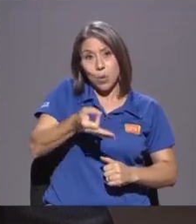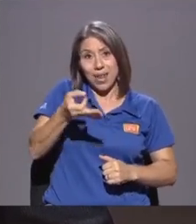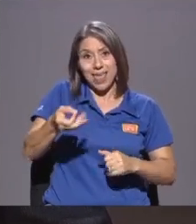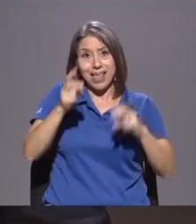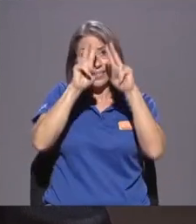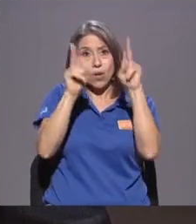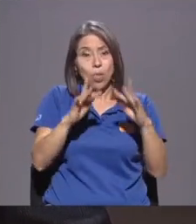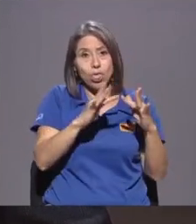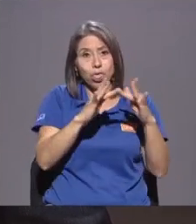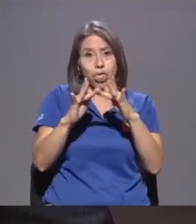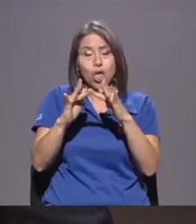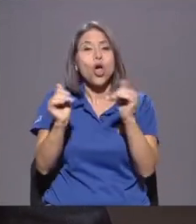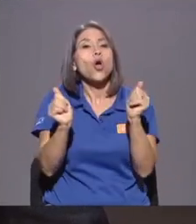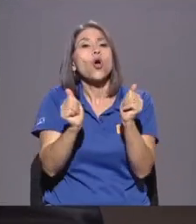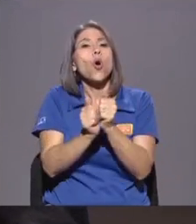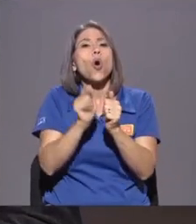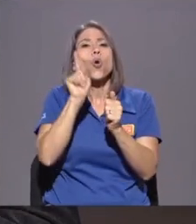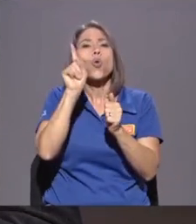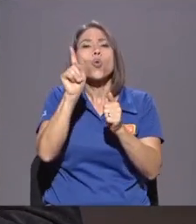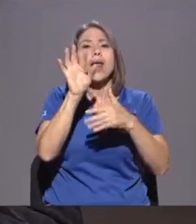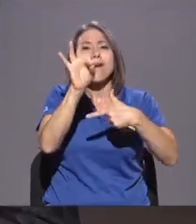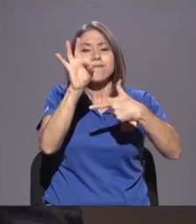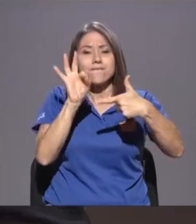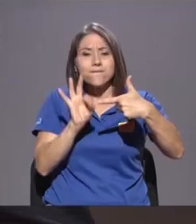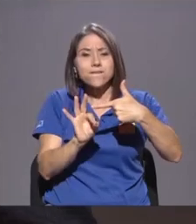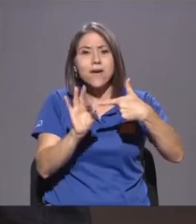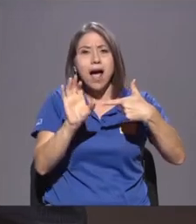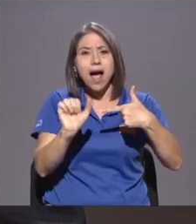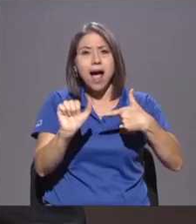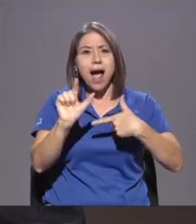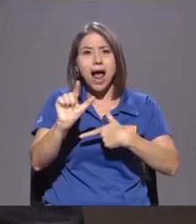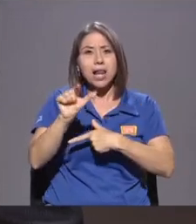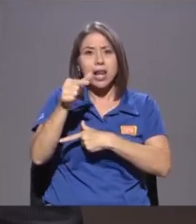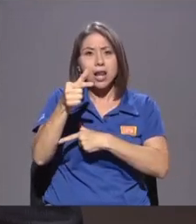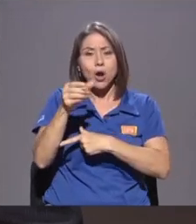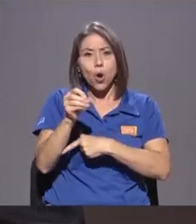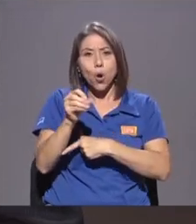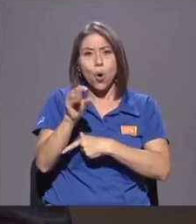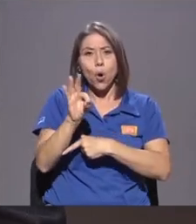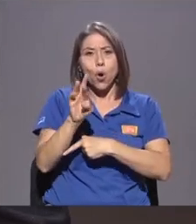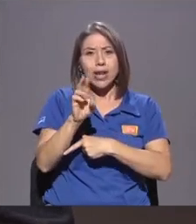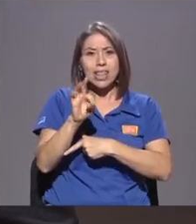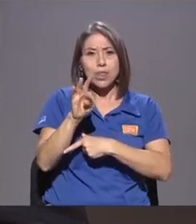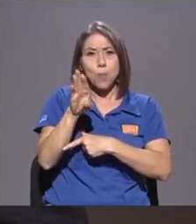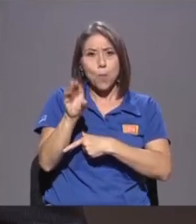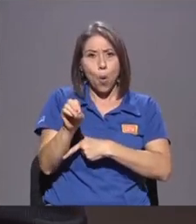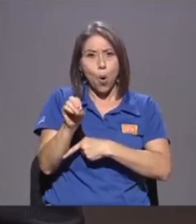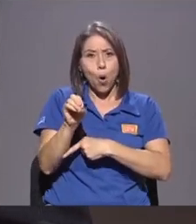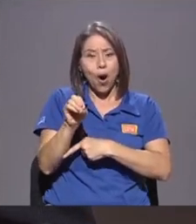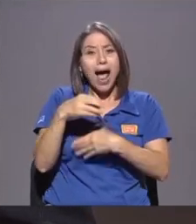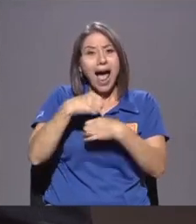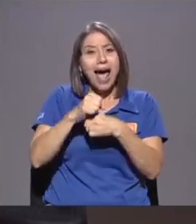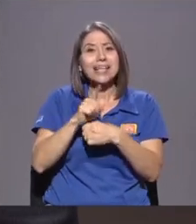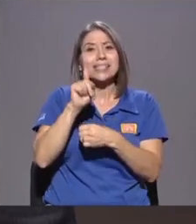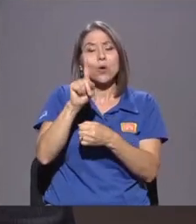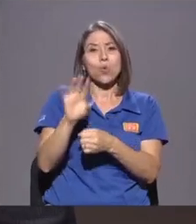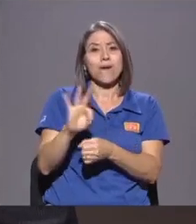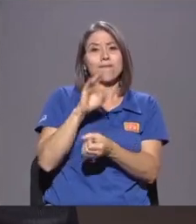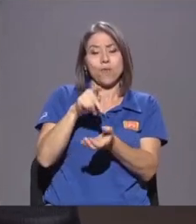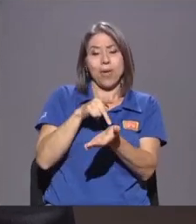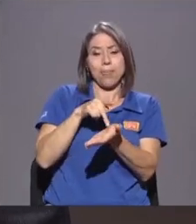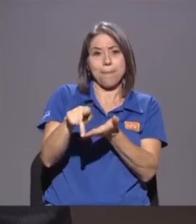algoritmo Que genera un medio de pago autocontenido